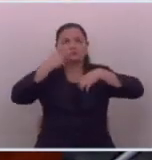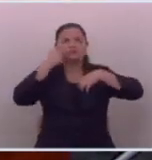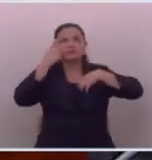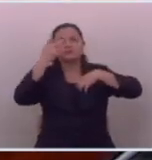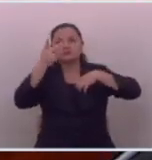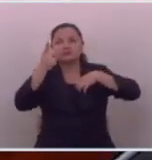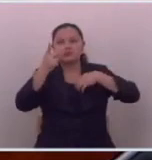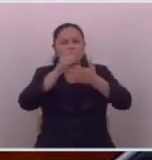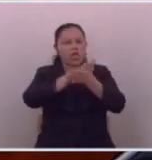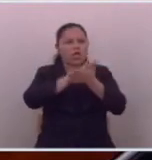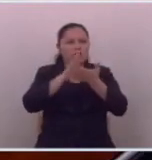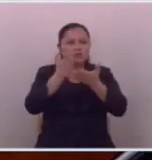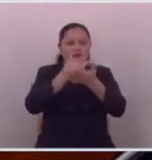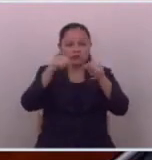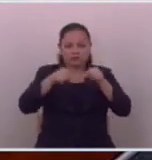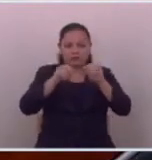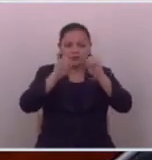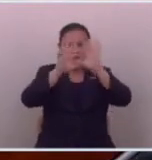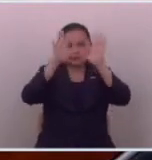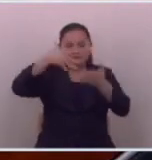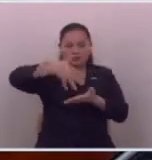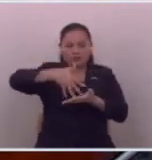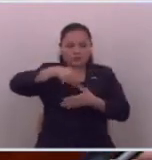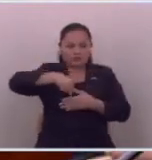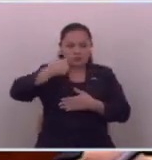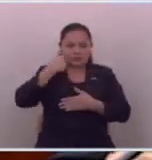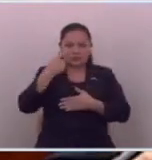sin ningún filtro porque aquí lo que estamos hablando es público